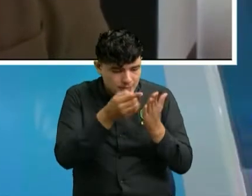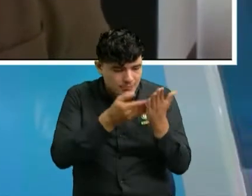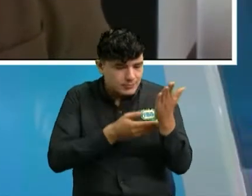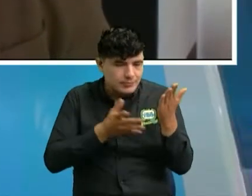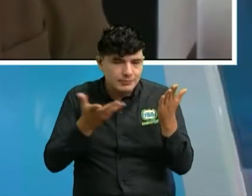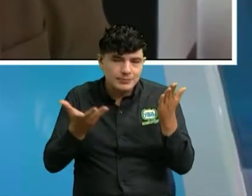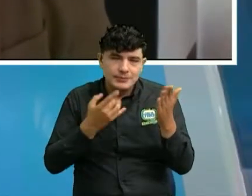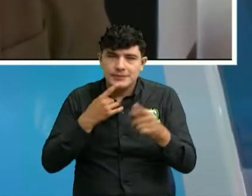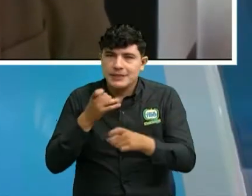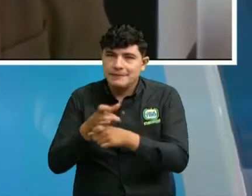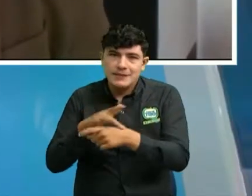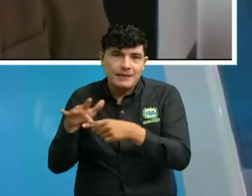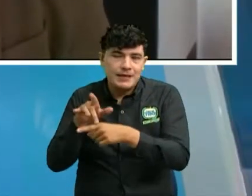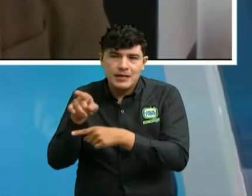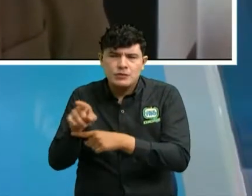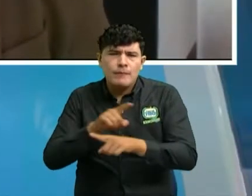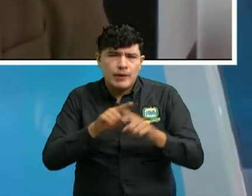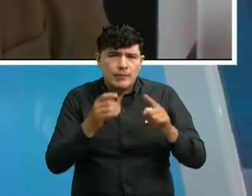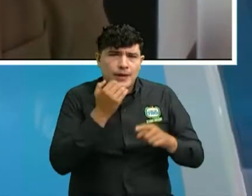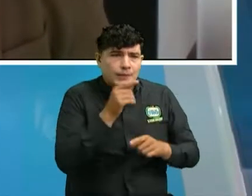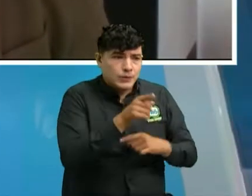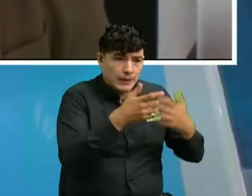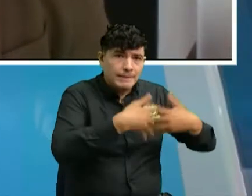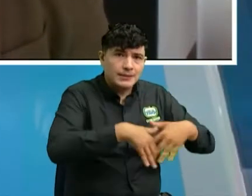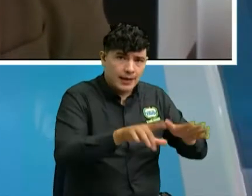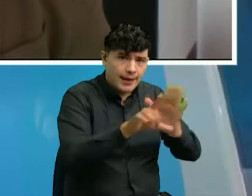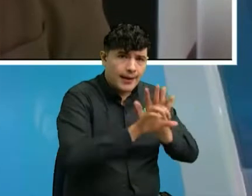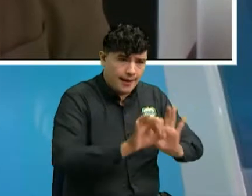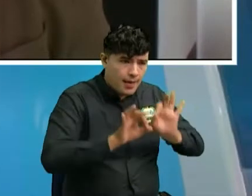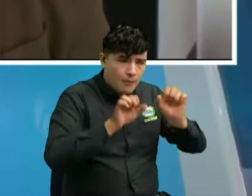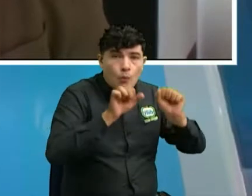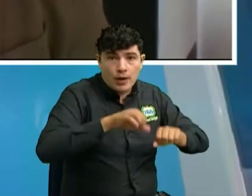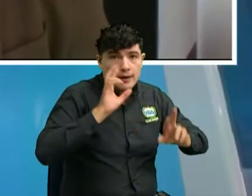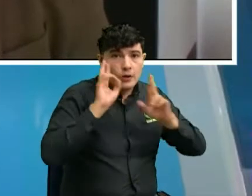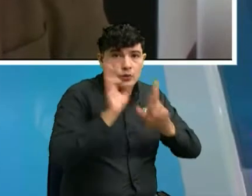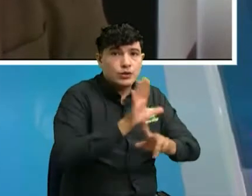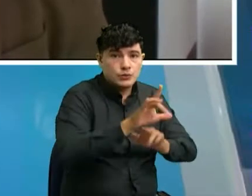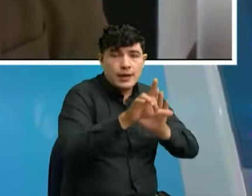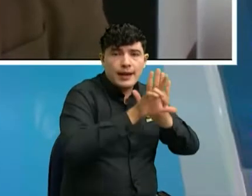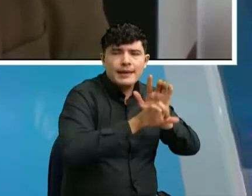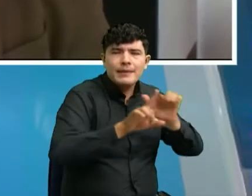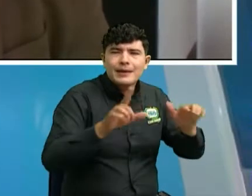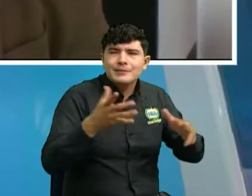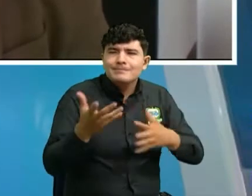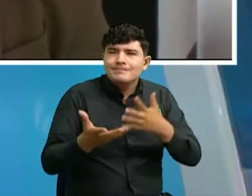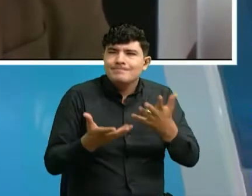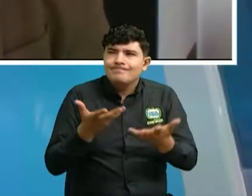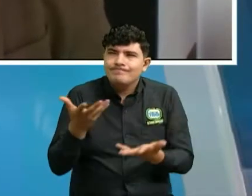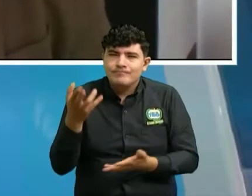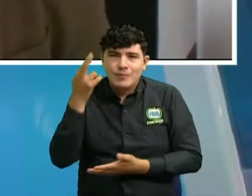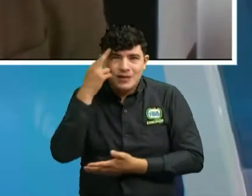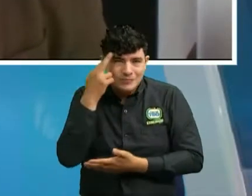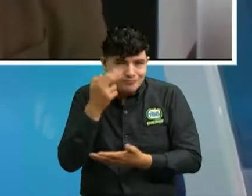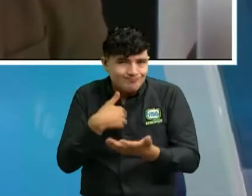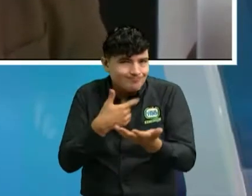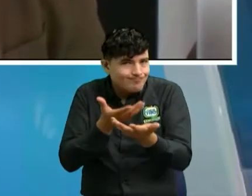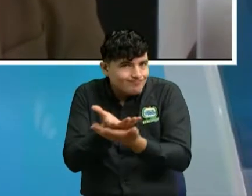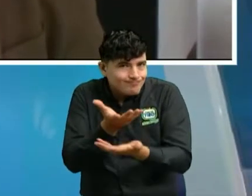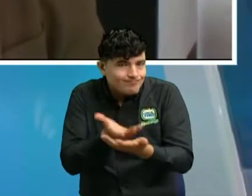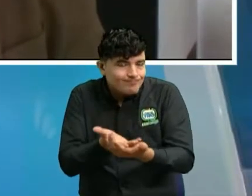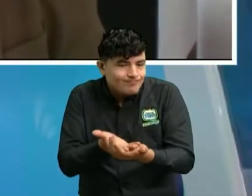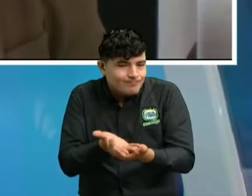constituida y que está legalmente constituida entonces en esa realidad pues lo que lo que se recomienda pues